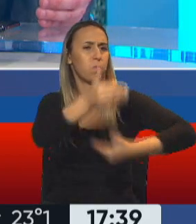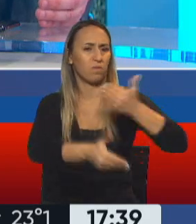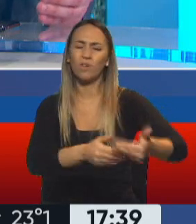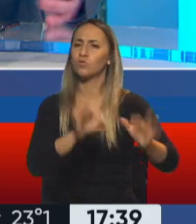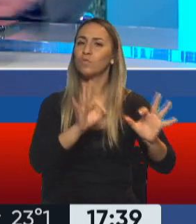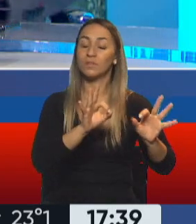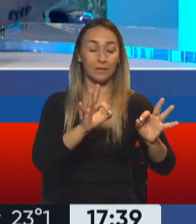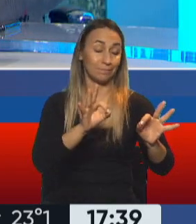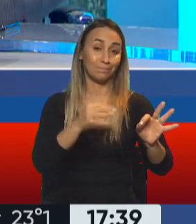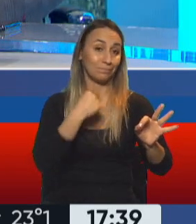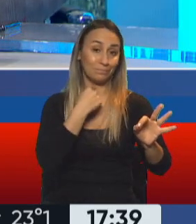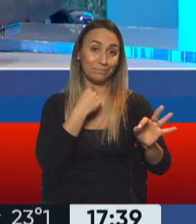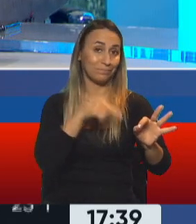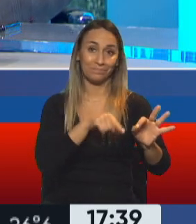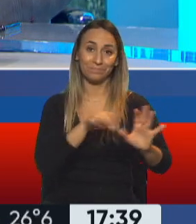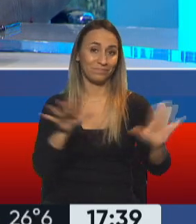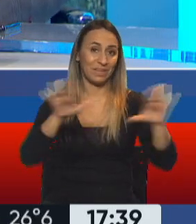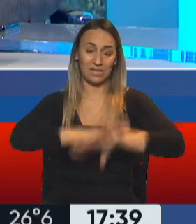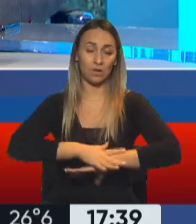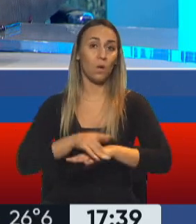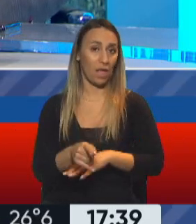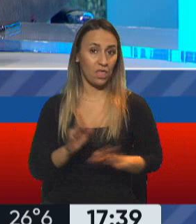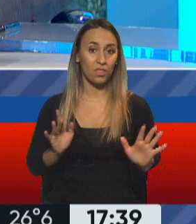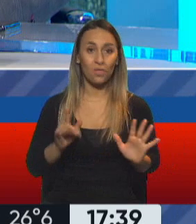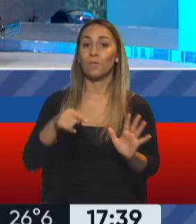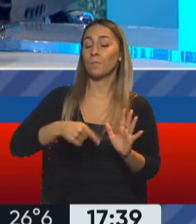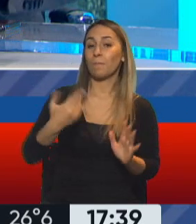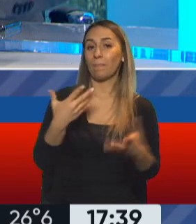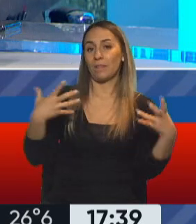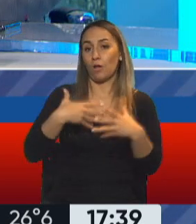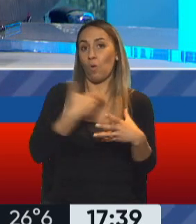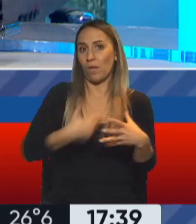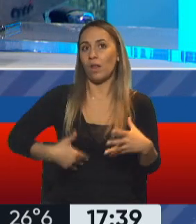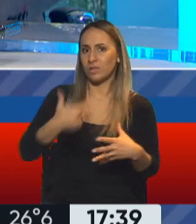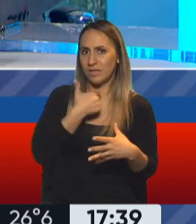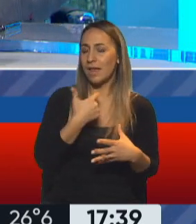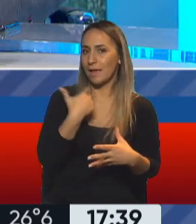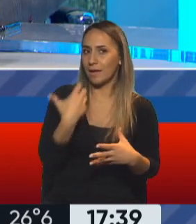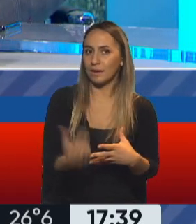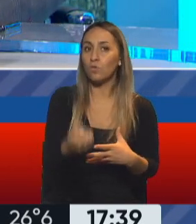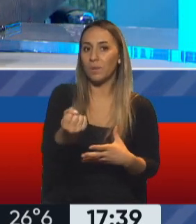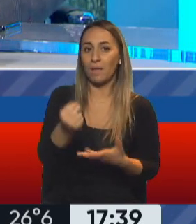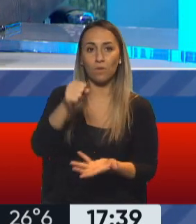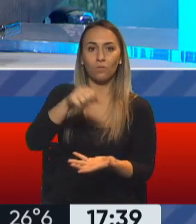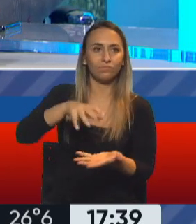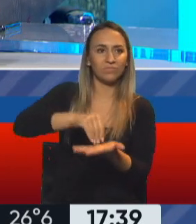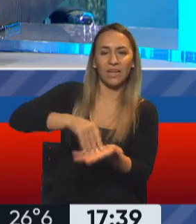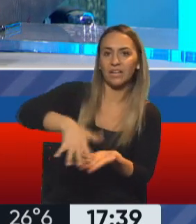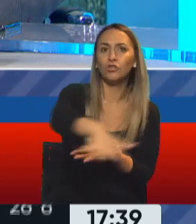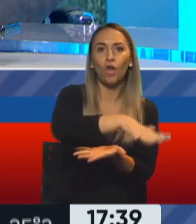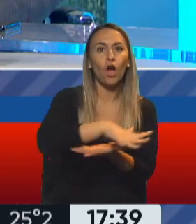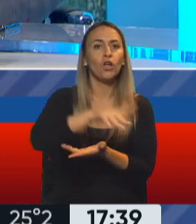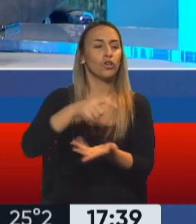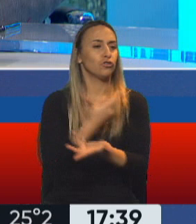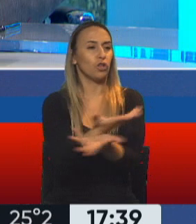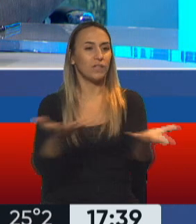ese termómetro es el que faltó, y ese termómetro es el que están buscando recuperar ahora con esto, con territorialidad. Por eso, me parece que lo que se viene en términos de